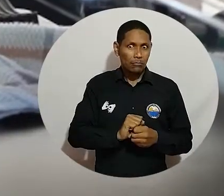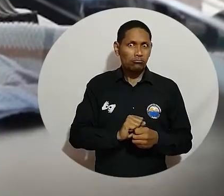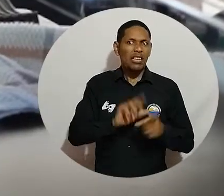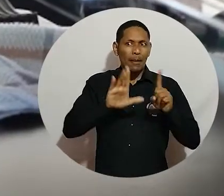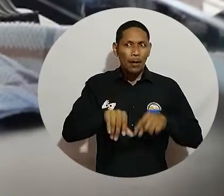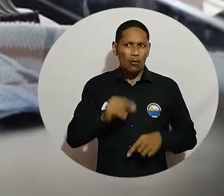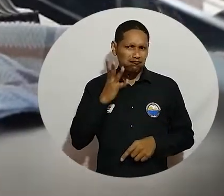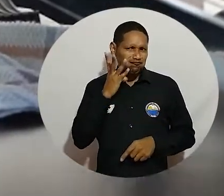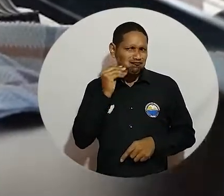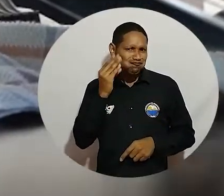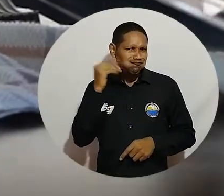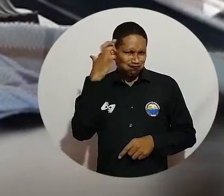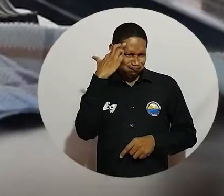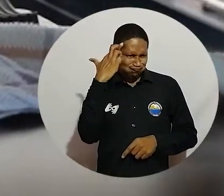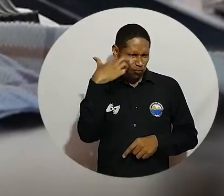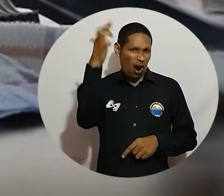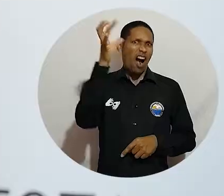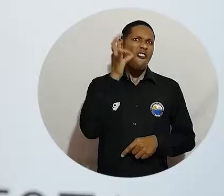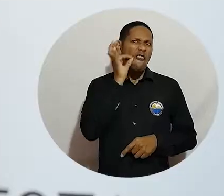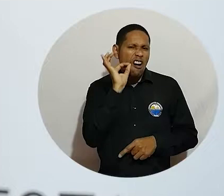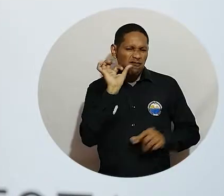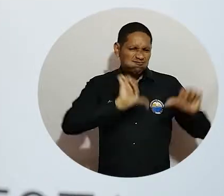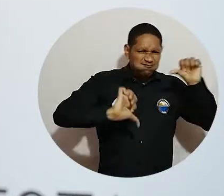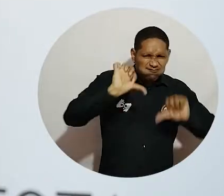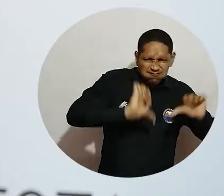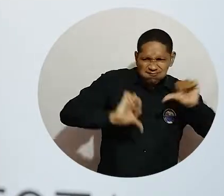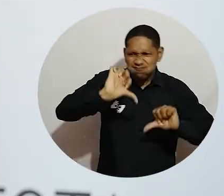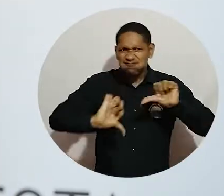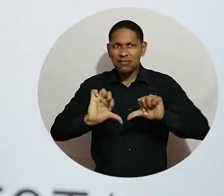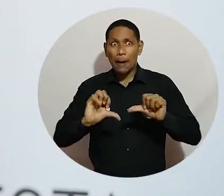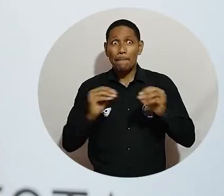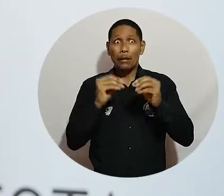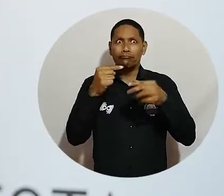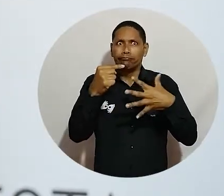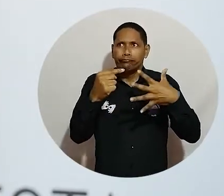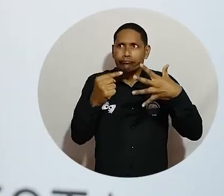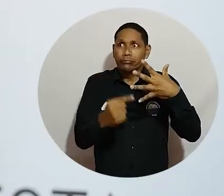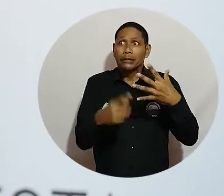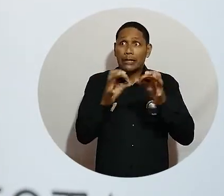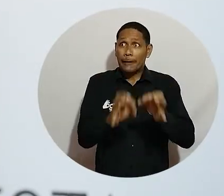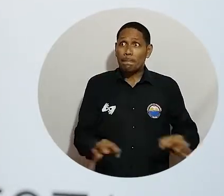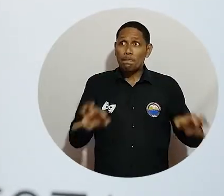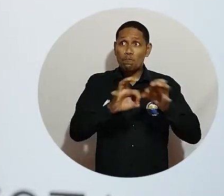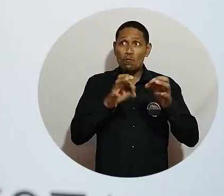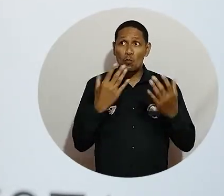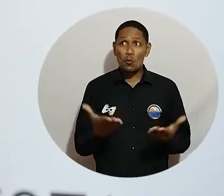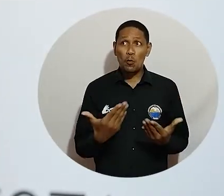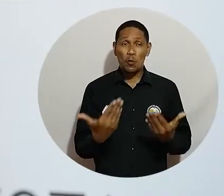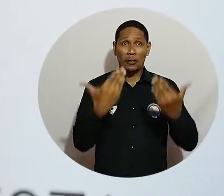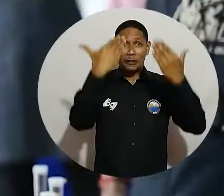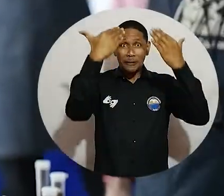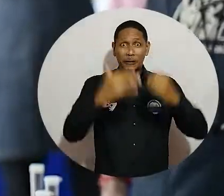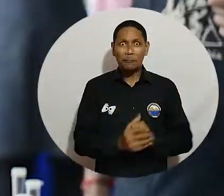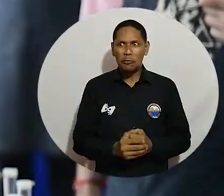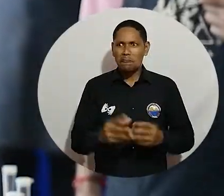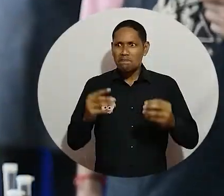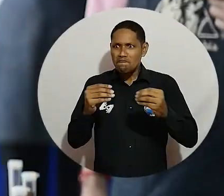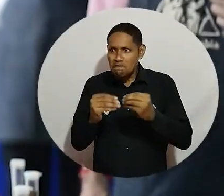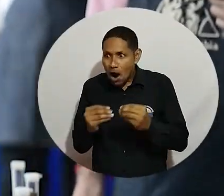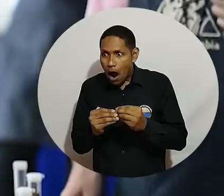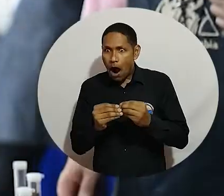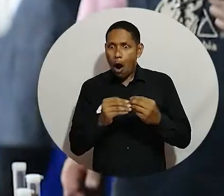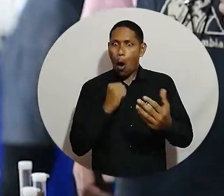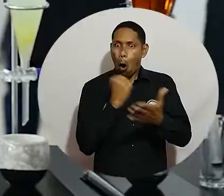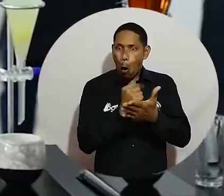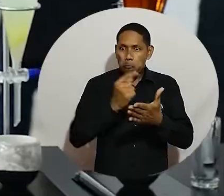solamente un campeonato de barismo, sino también para hacer más eventos que estén relacionados con la promoción y el consumo de